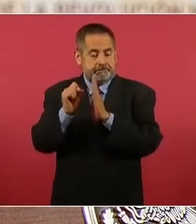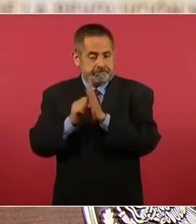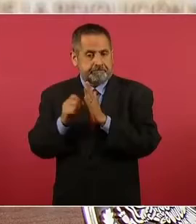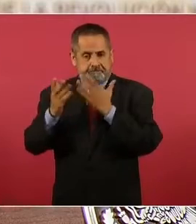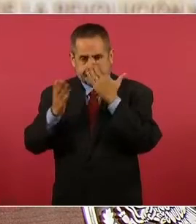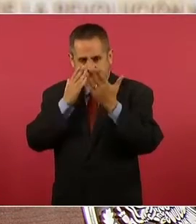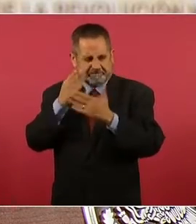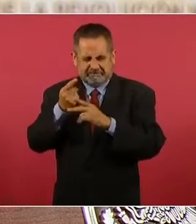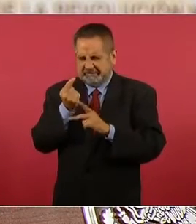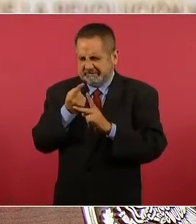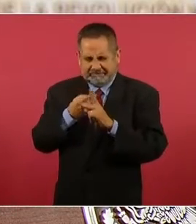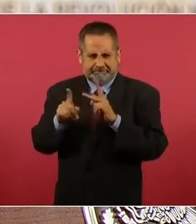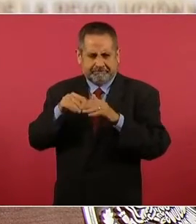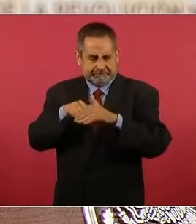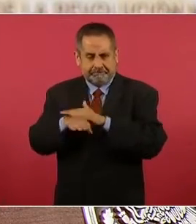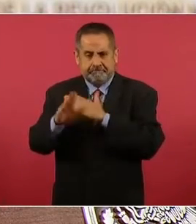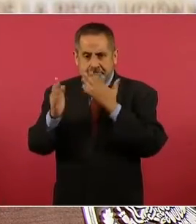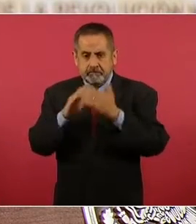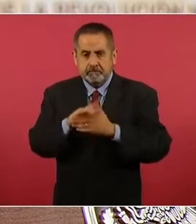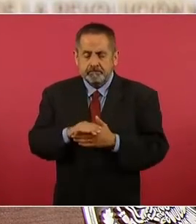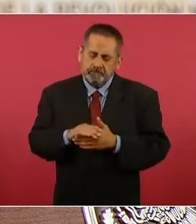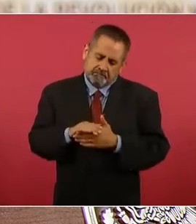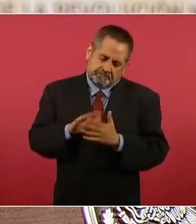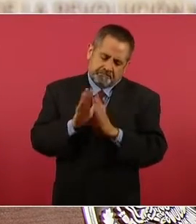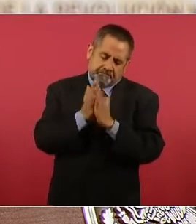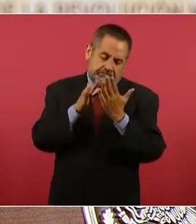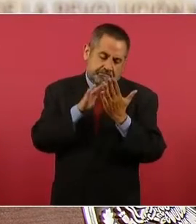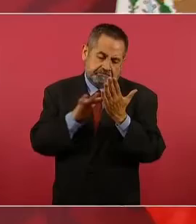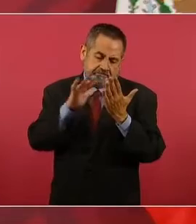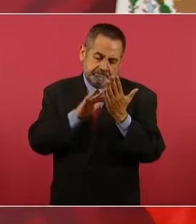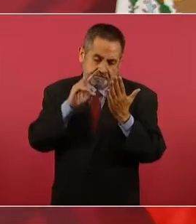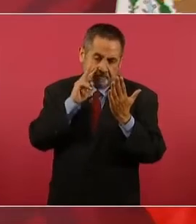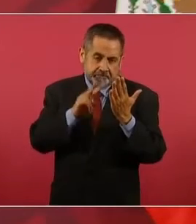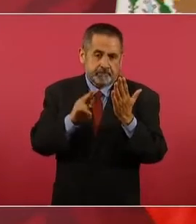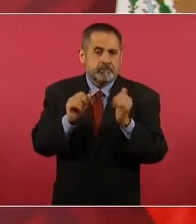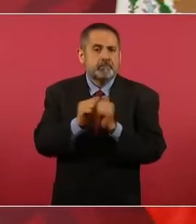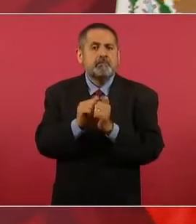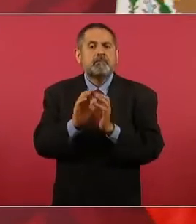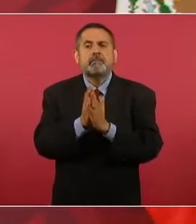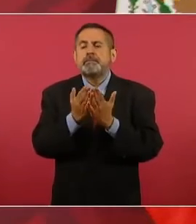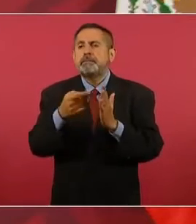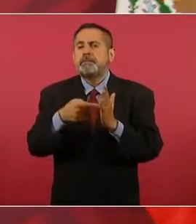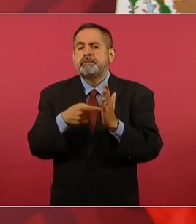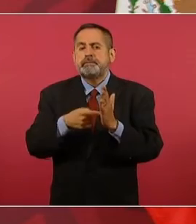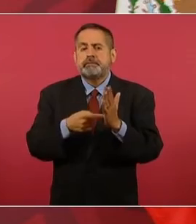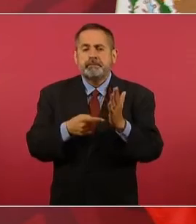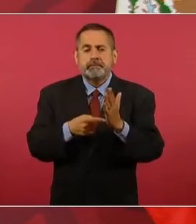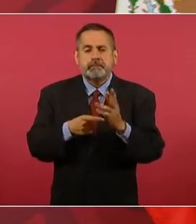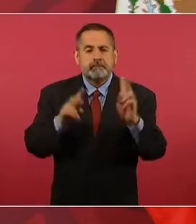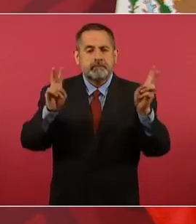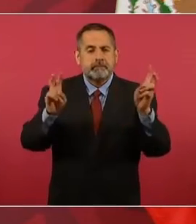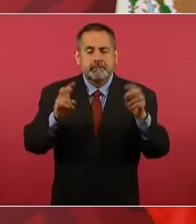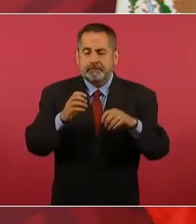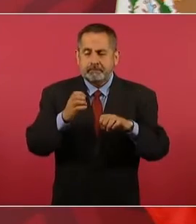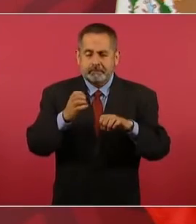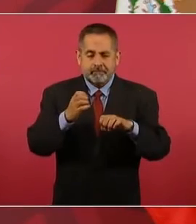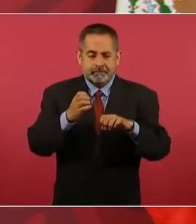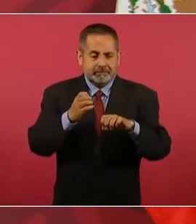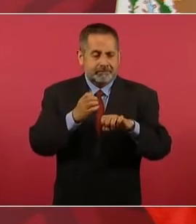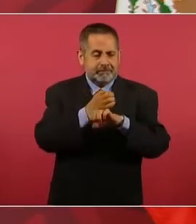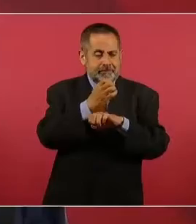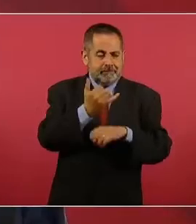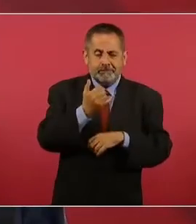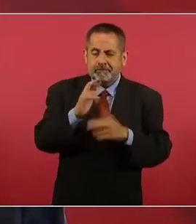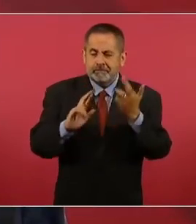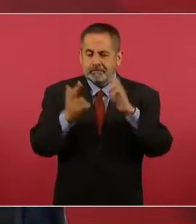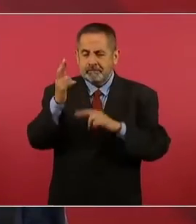analizamos con el libro El estado y la revolución de Lenin,